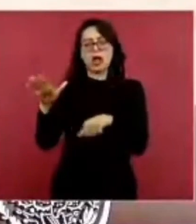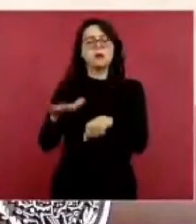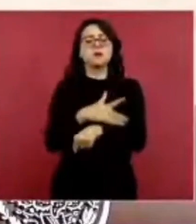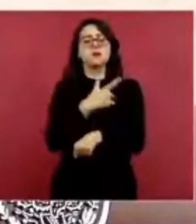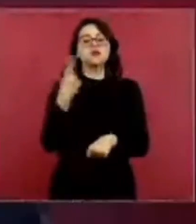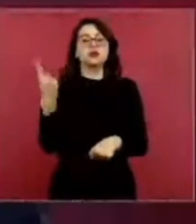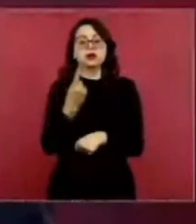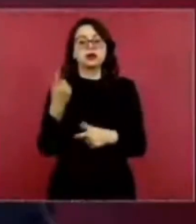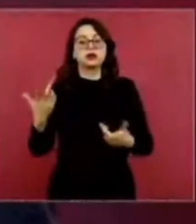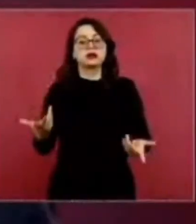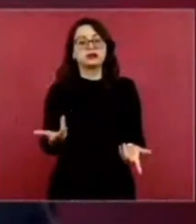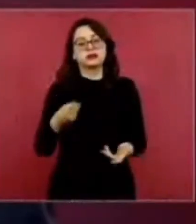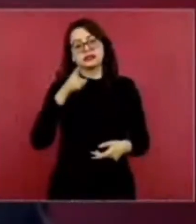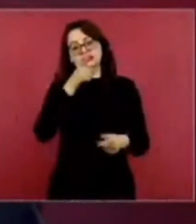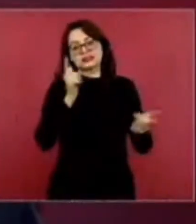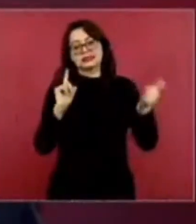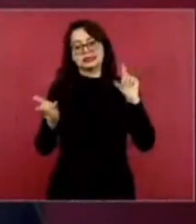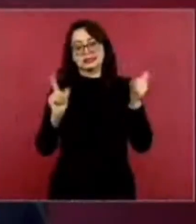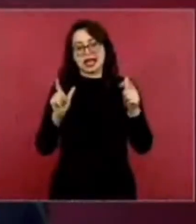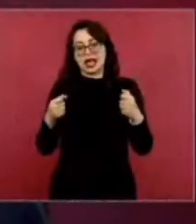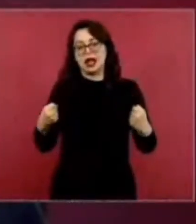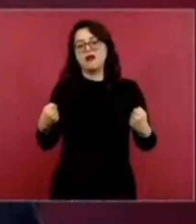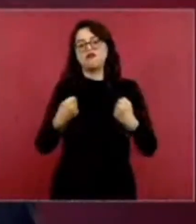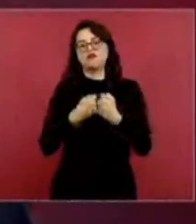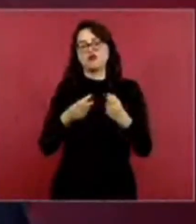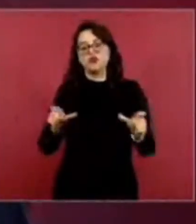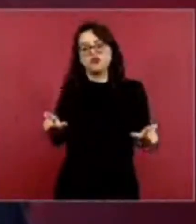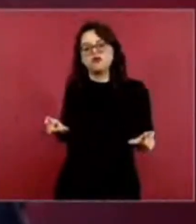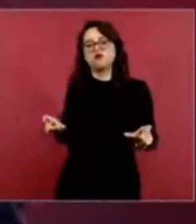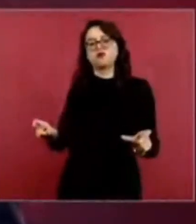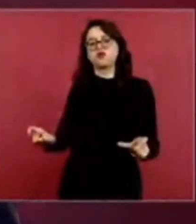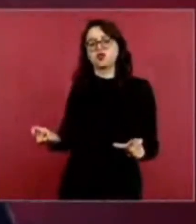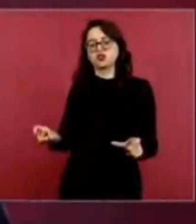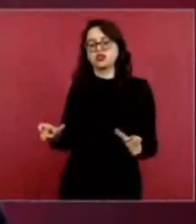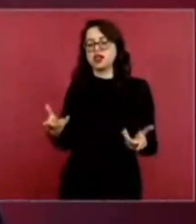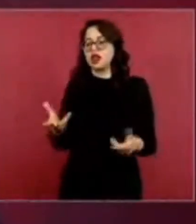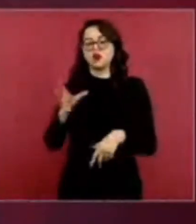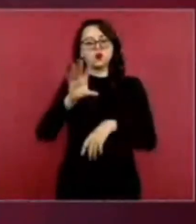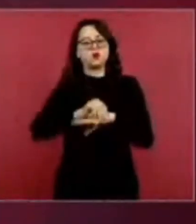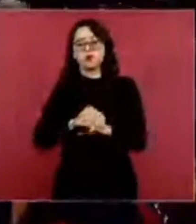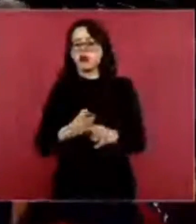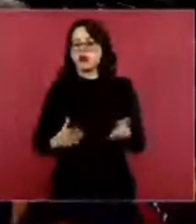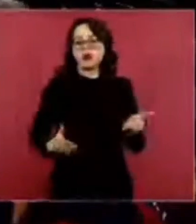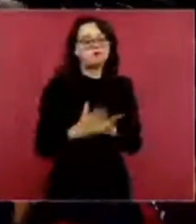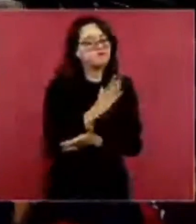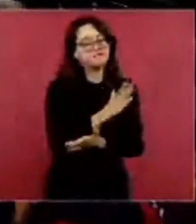retenes en Texas para libre tránsito.